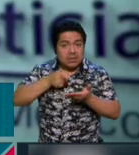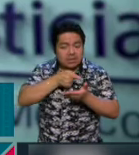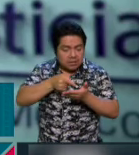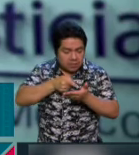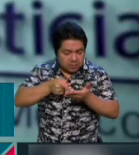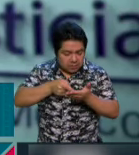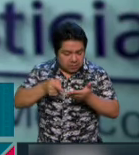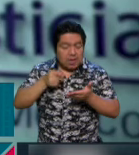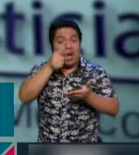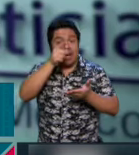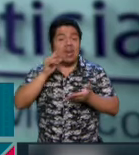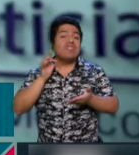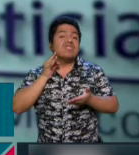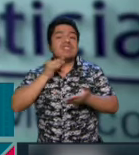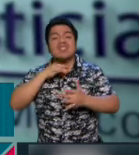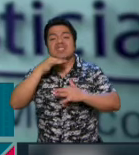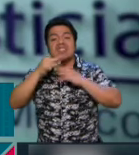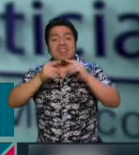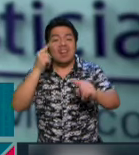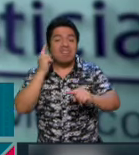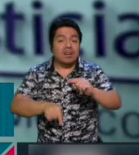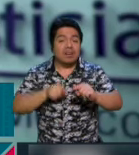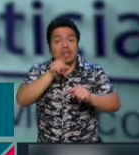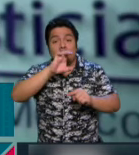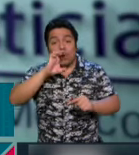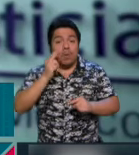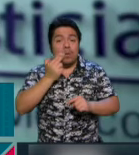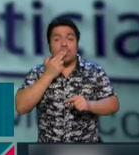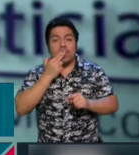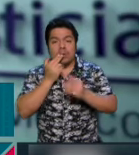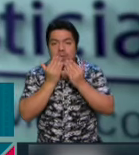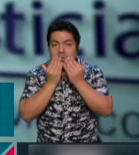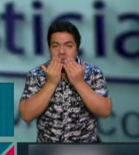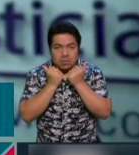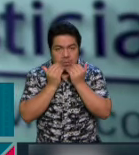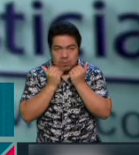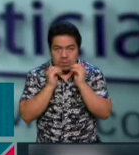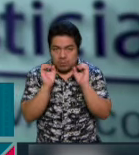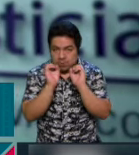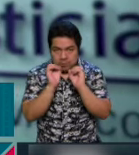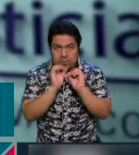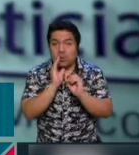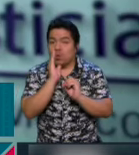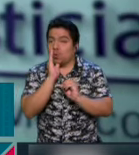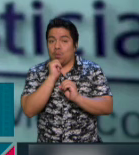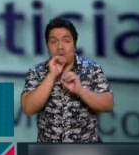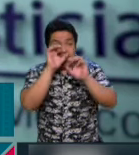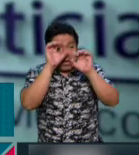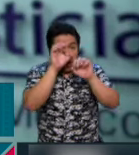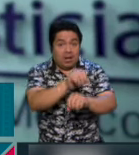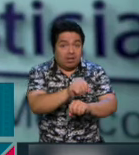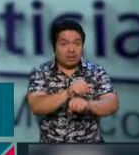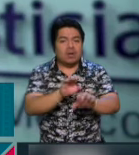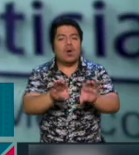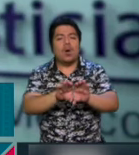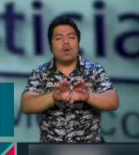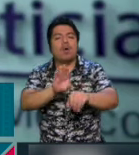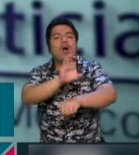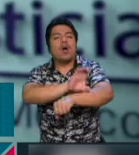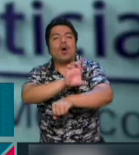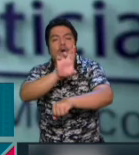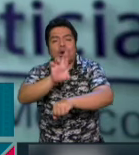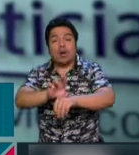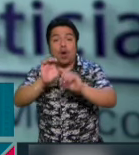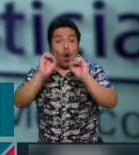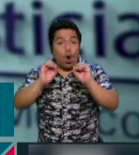la Fiscalía Anticorrupción del Estado de Chihuahua no le son aplicables los mecanismos para la coordinación y colaboración